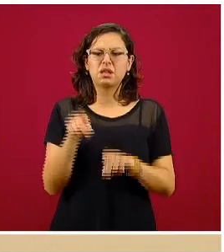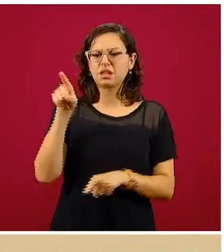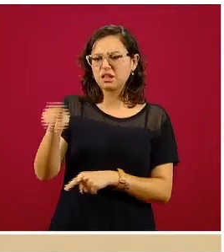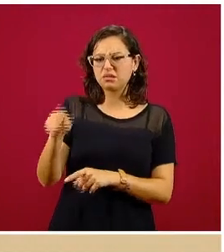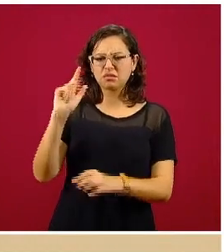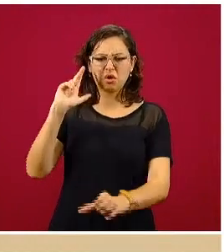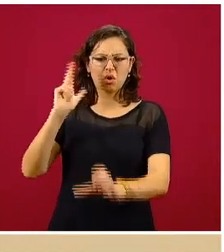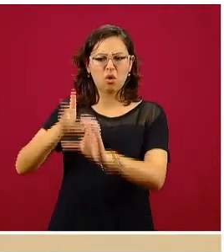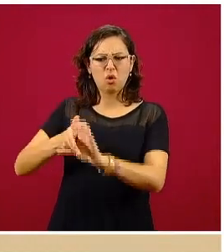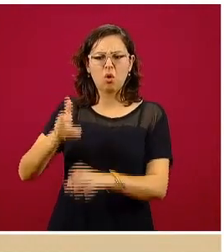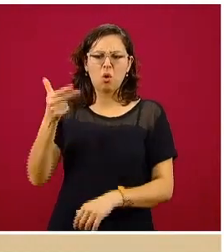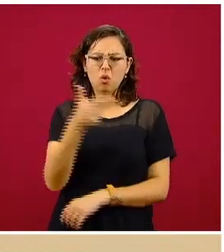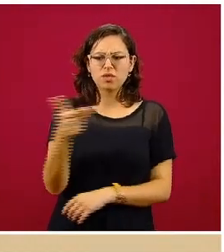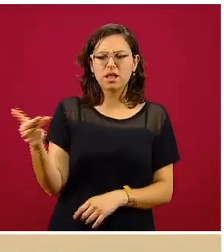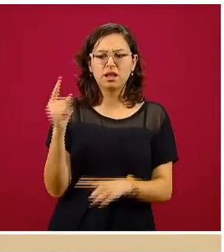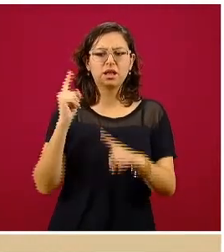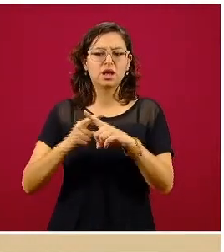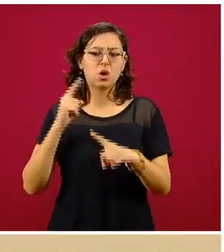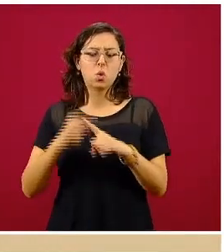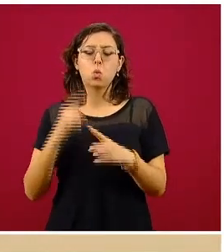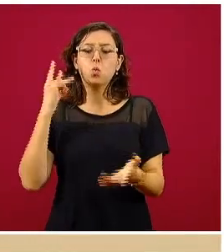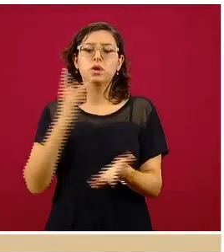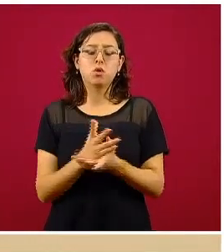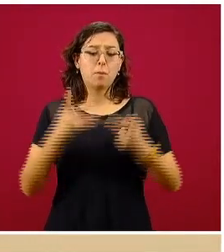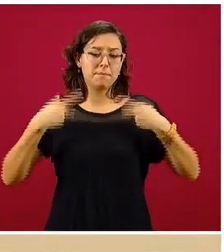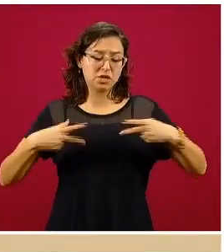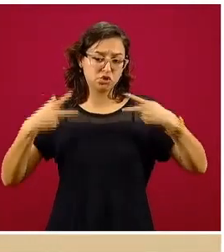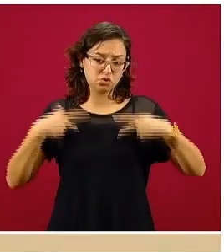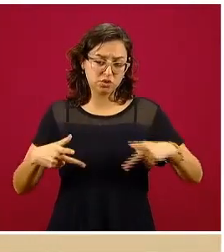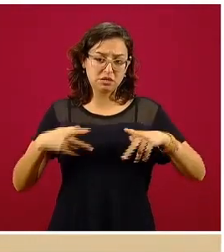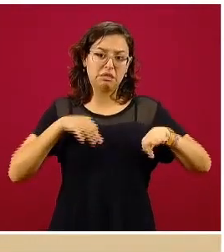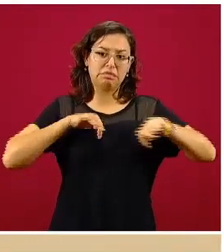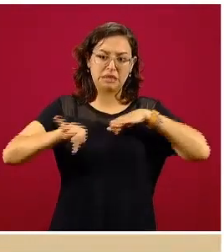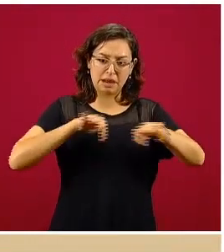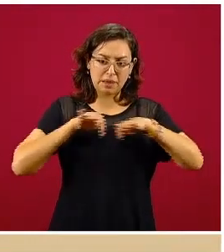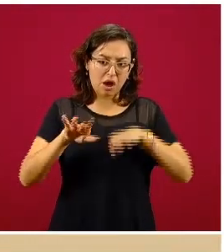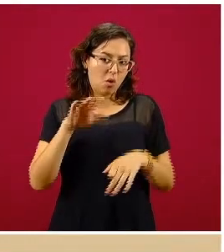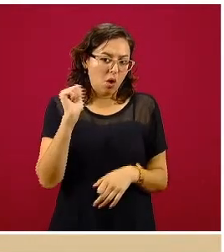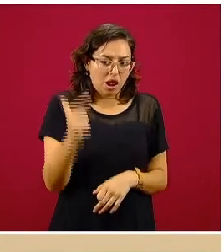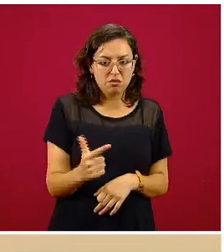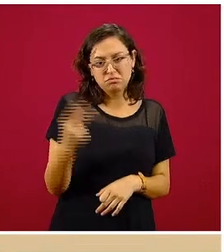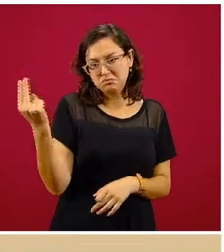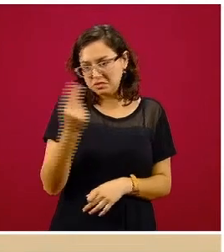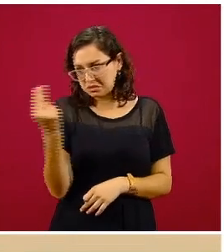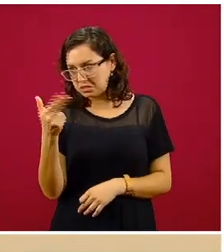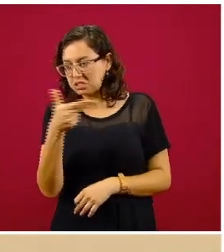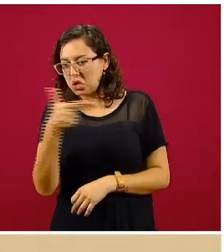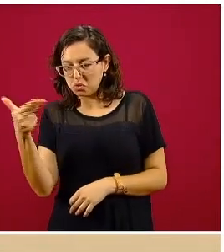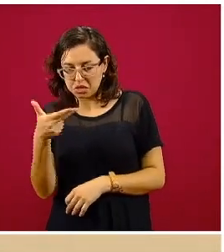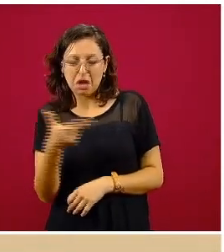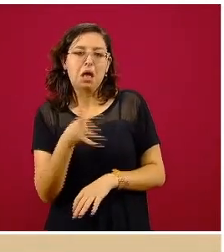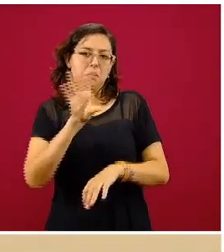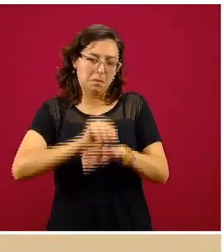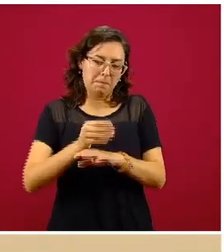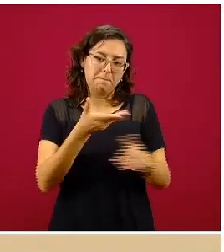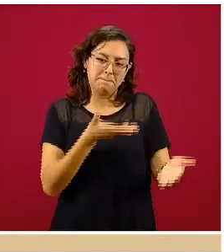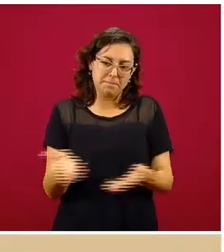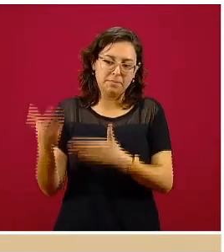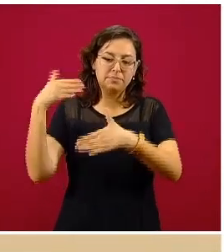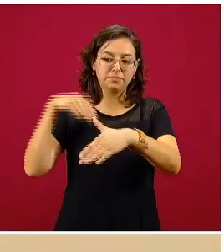dirigida solamente a las personas que están llevando a cabo, realizando alguna actividad laboral esencial.